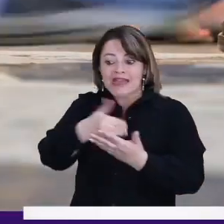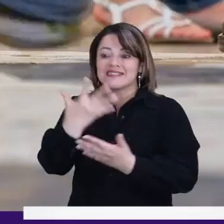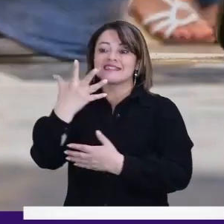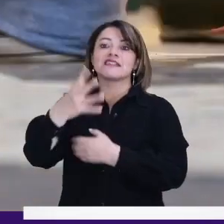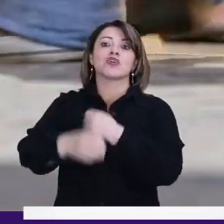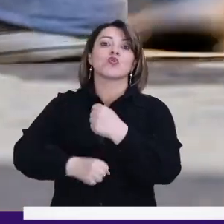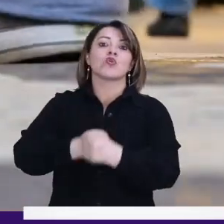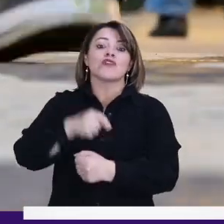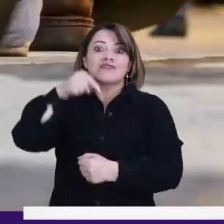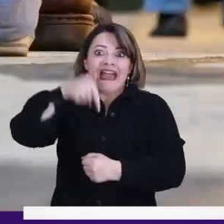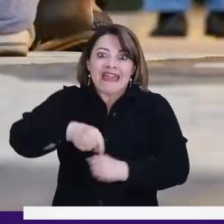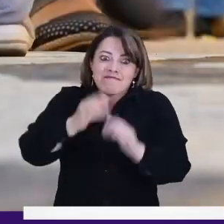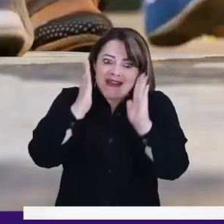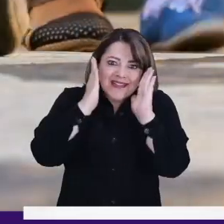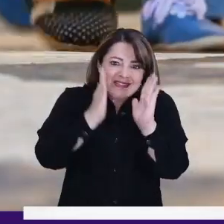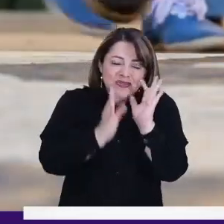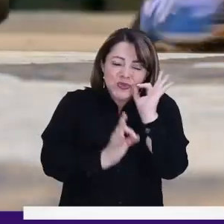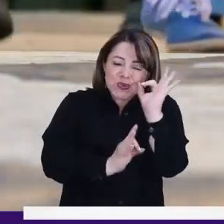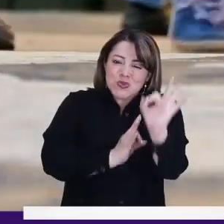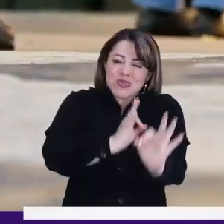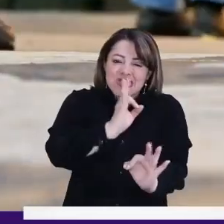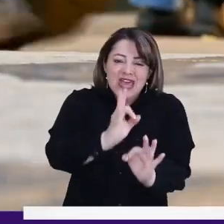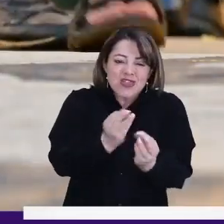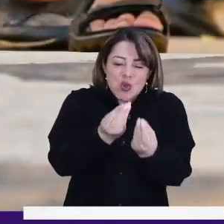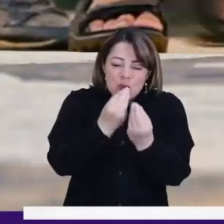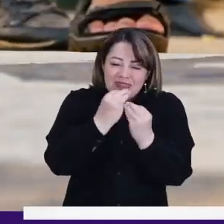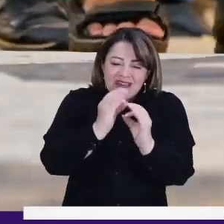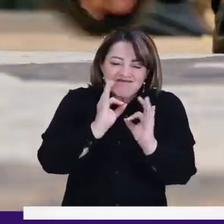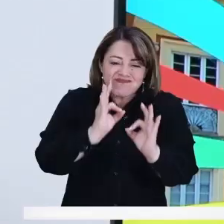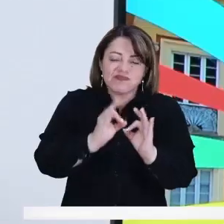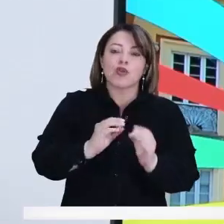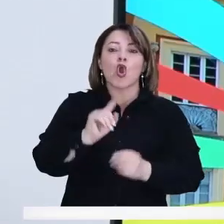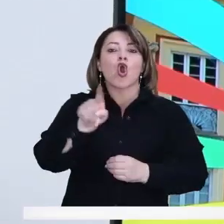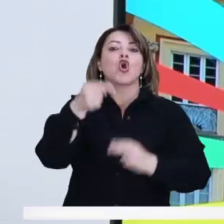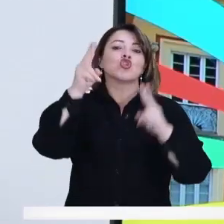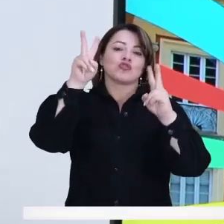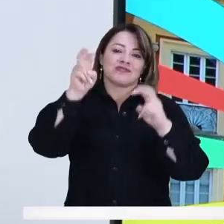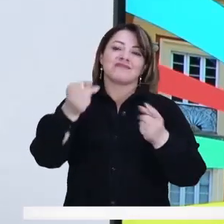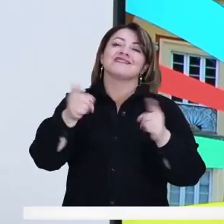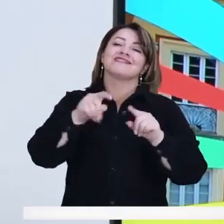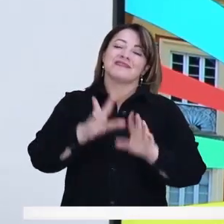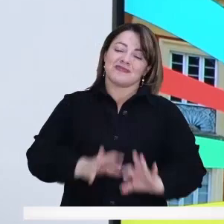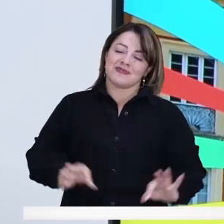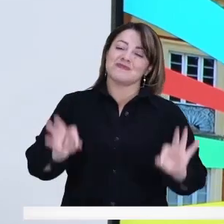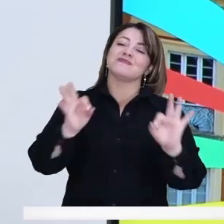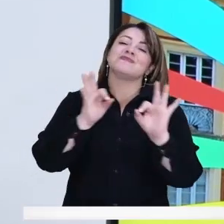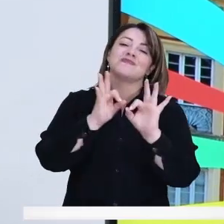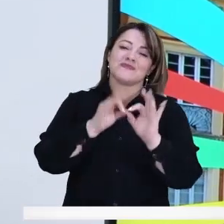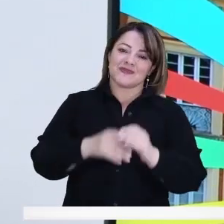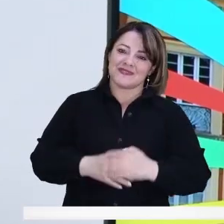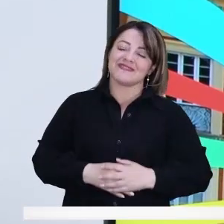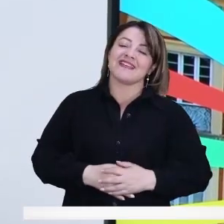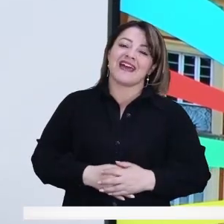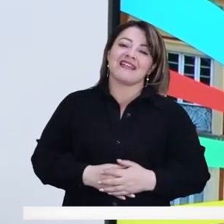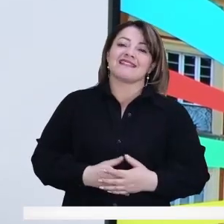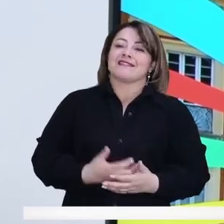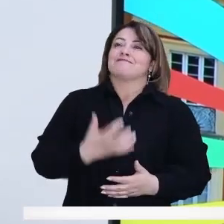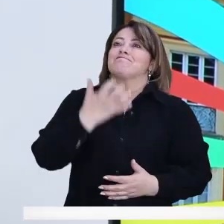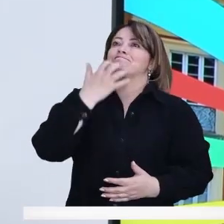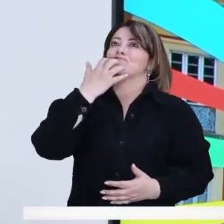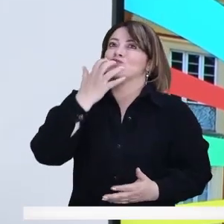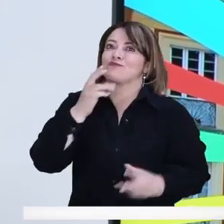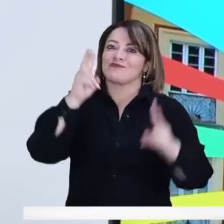ahí es donde toca poner la mayor atención en nutrición. Pero hay otros temas que son también muy importantes.